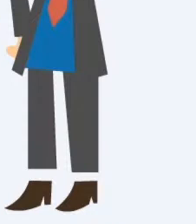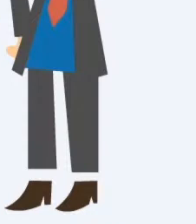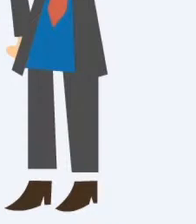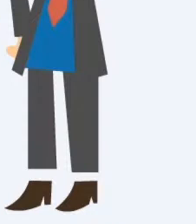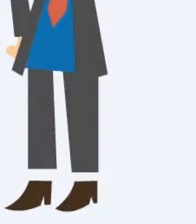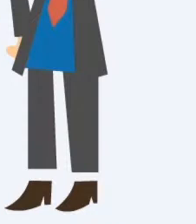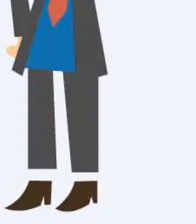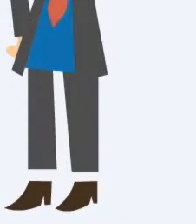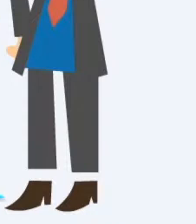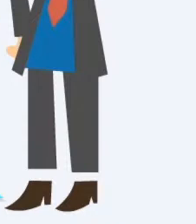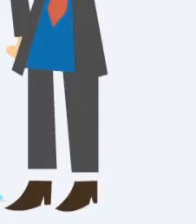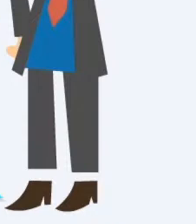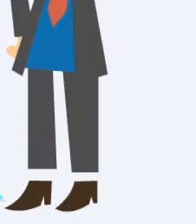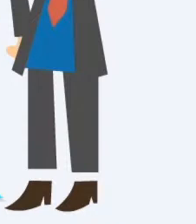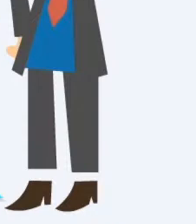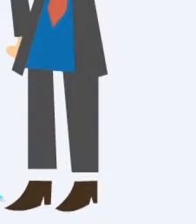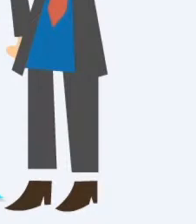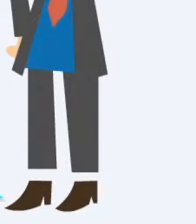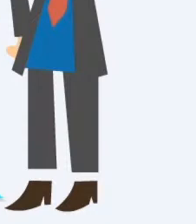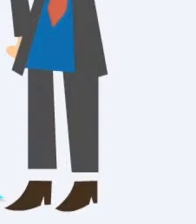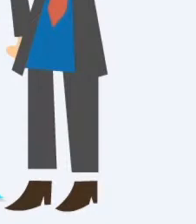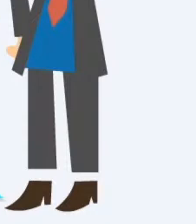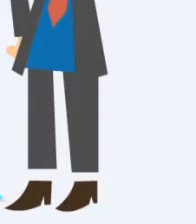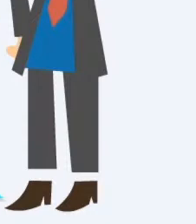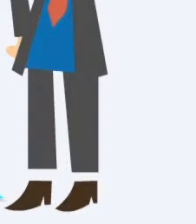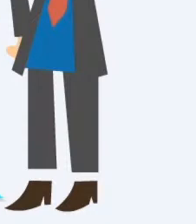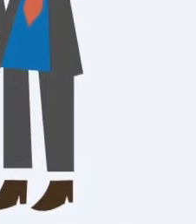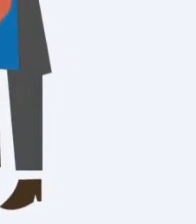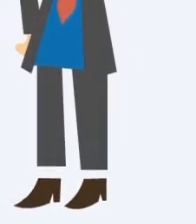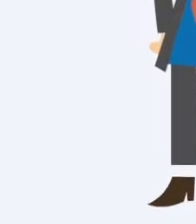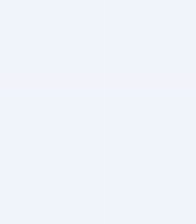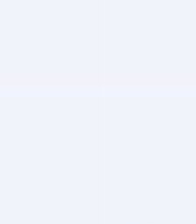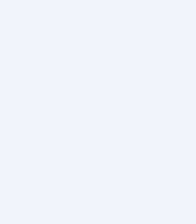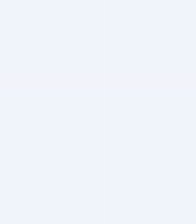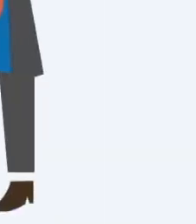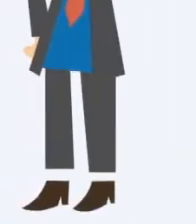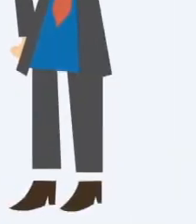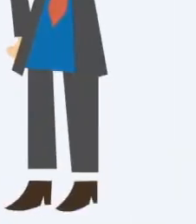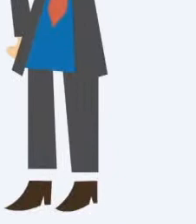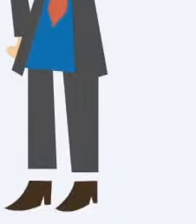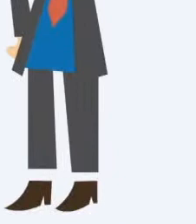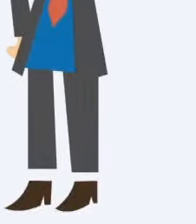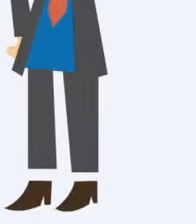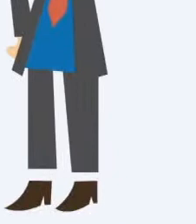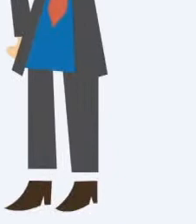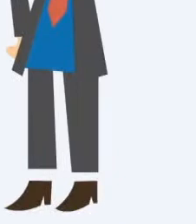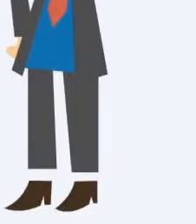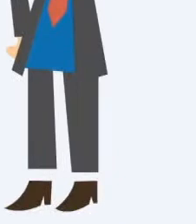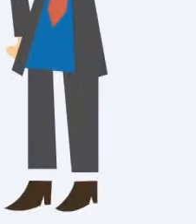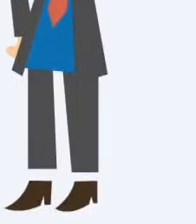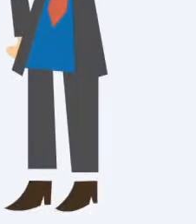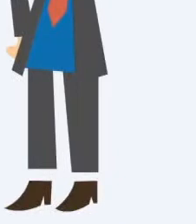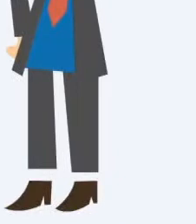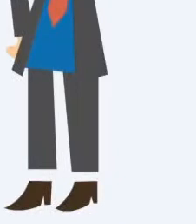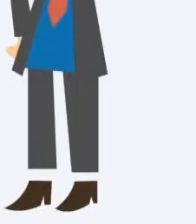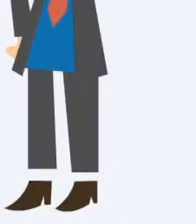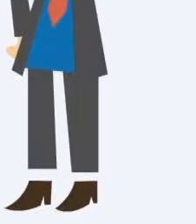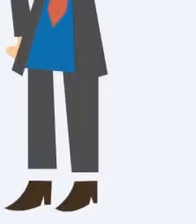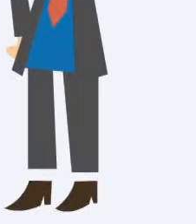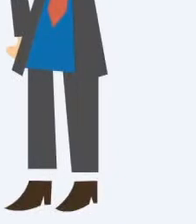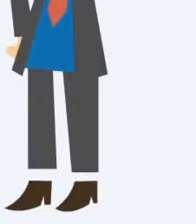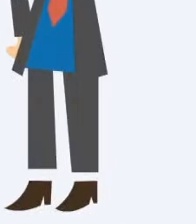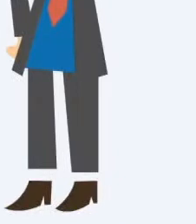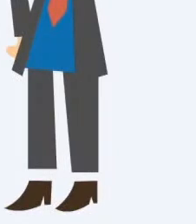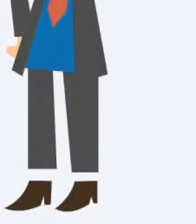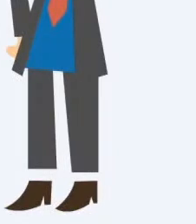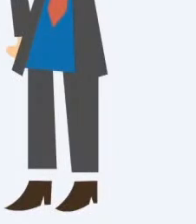Un mando de Playstation 3 Dos juegos para mando manual Una cámara de movimiento